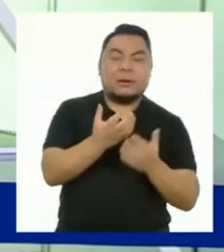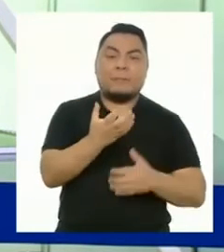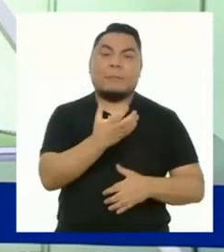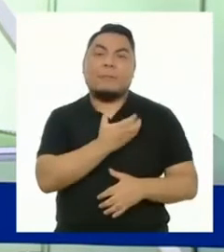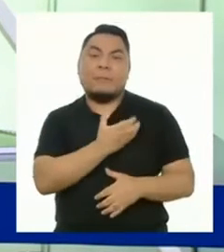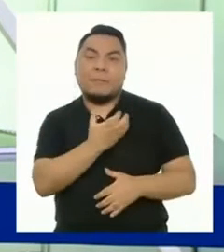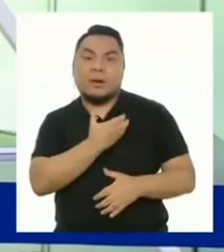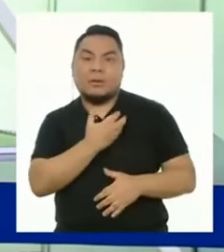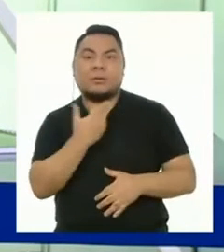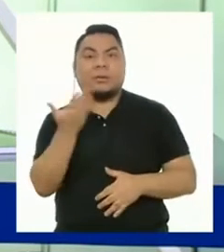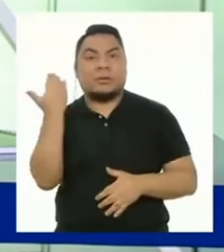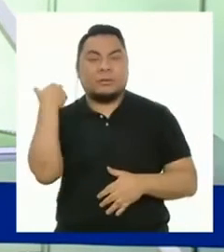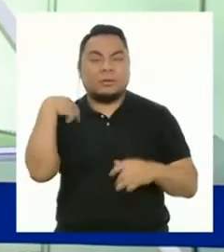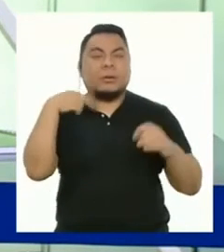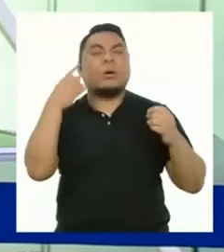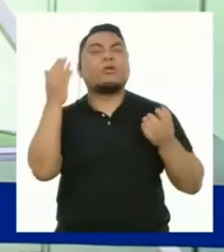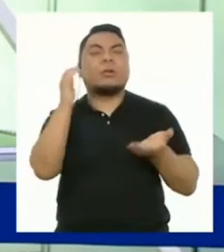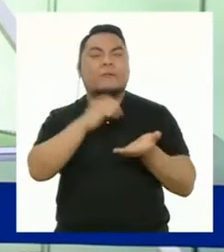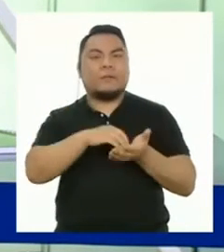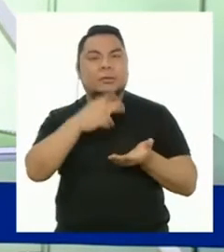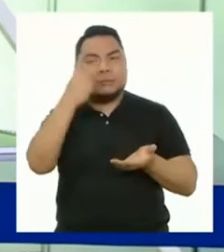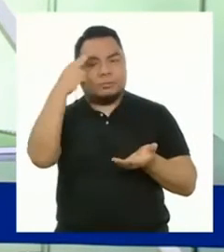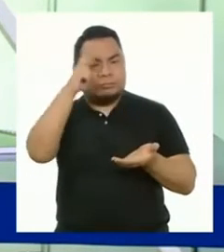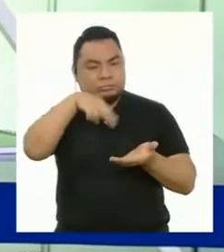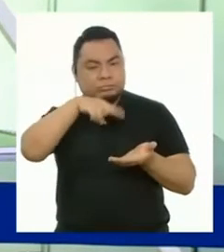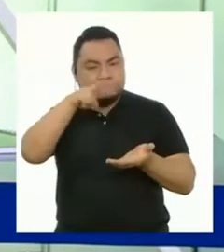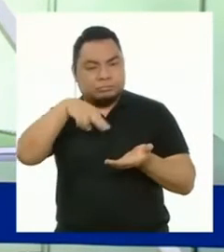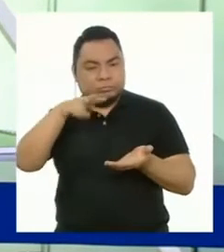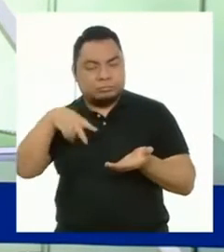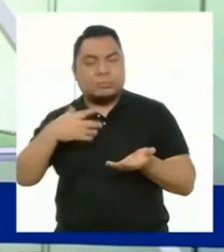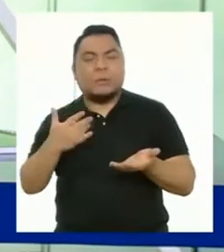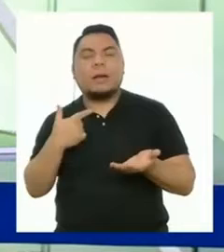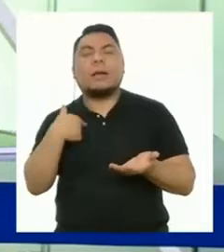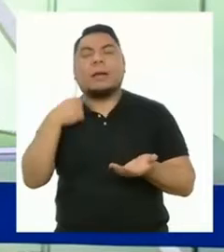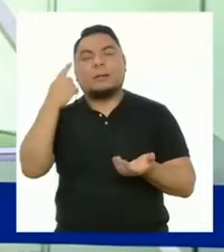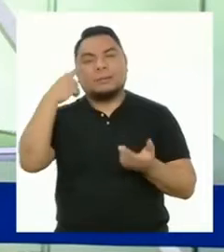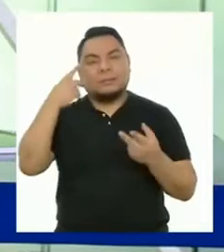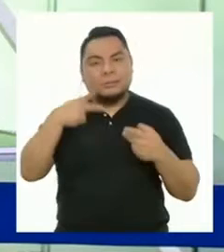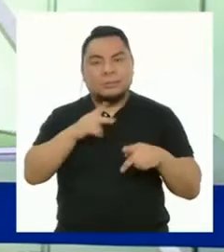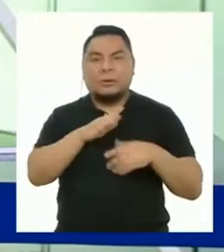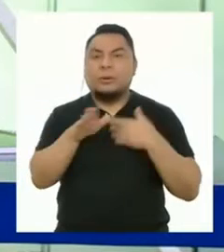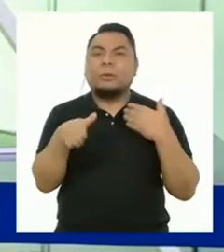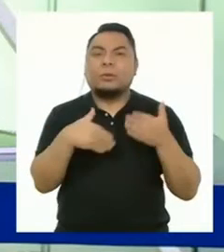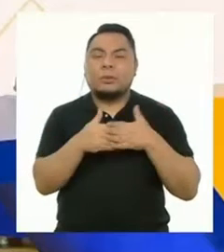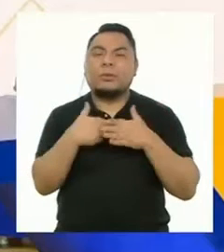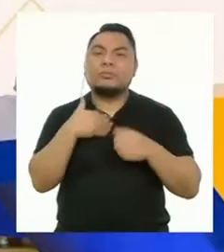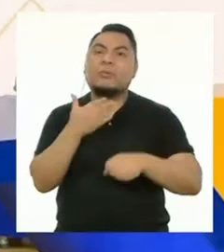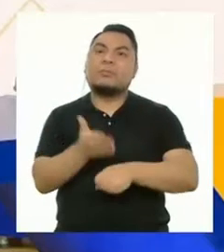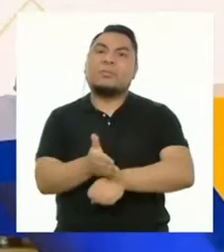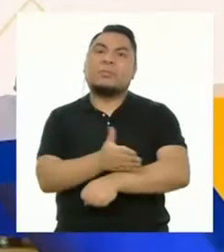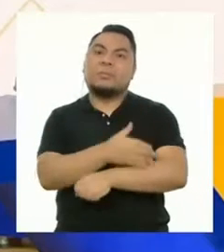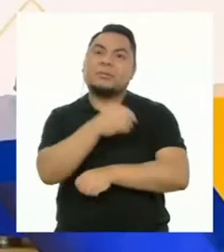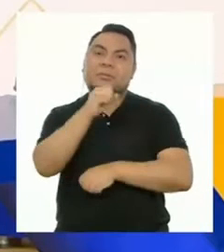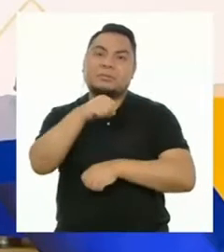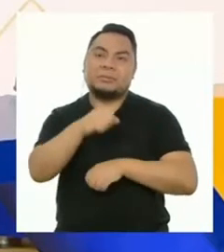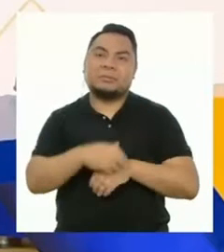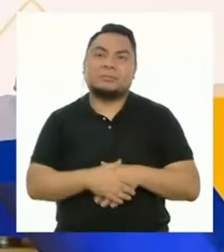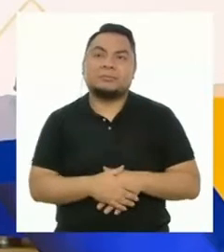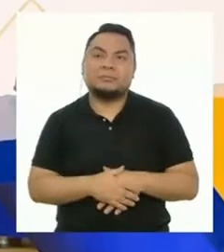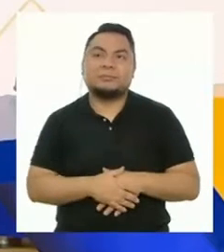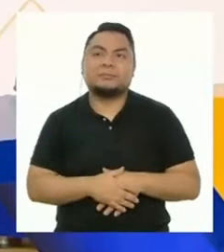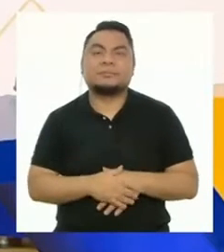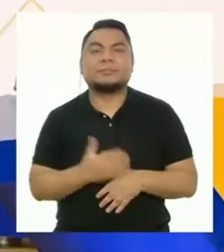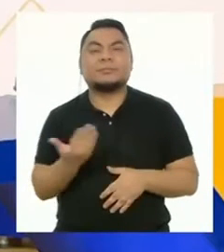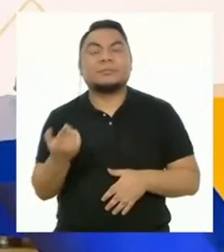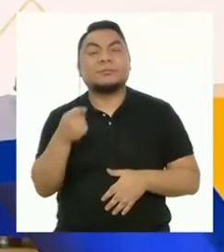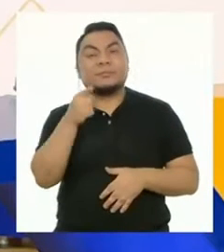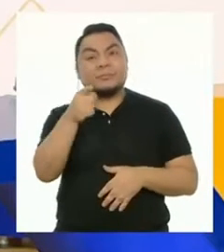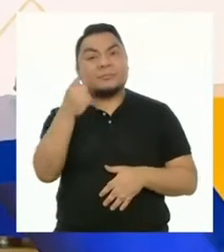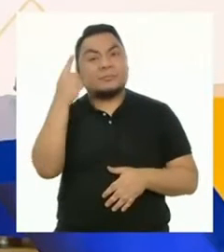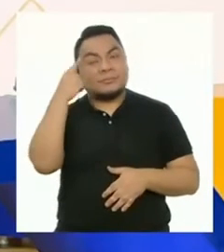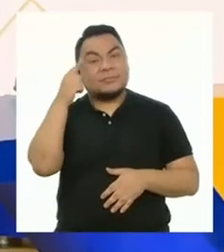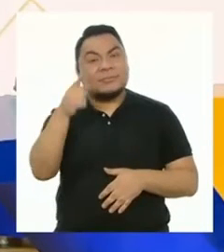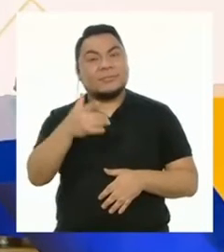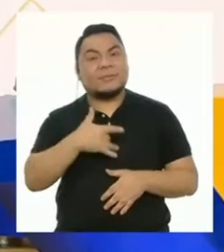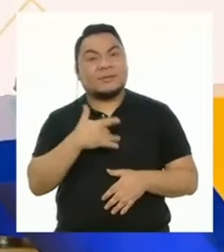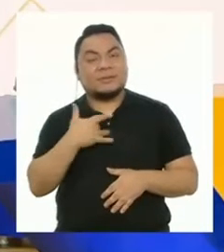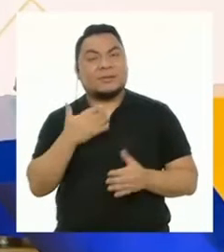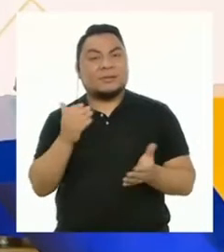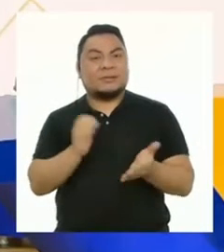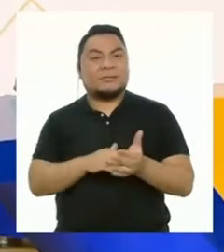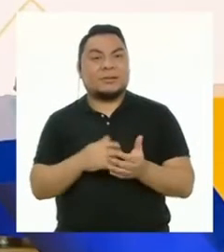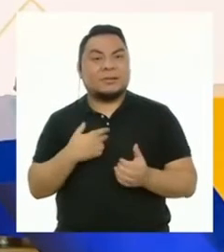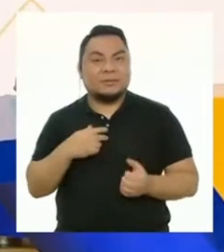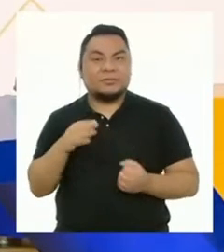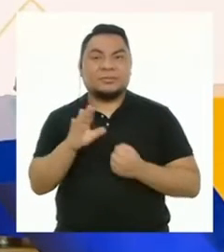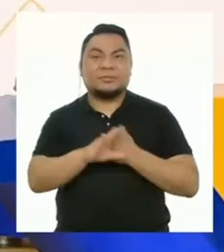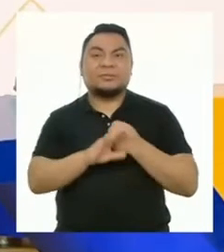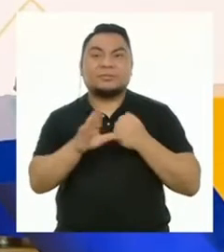compararlos con las cosas que estamos produciendo, ahora me ha permitido ver todo lo que hemos progresado. ¿No les pasa que ahora se sienten más